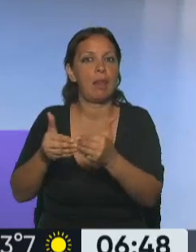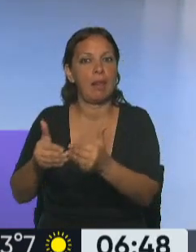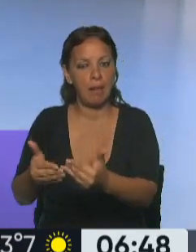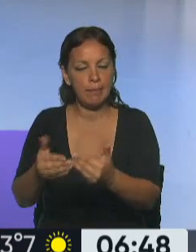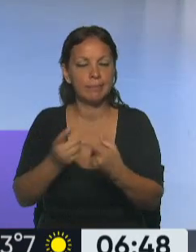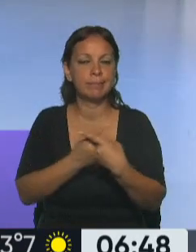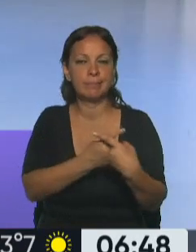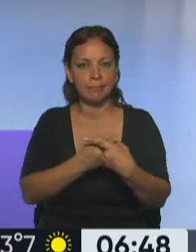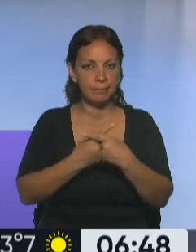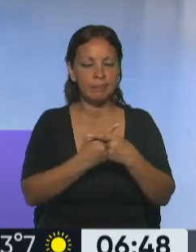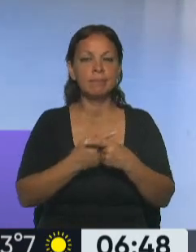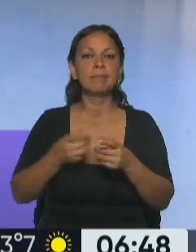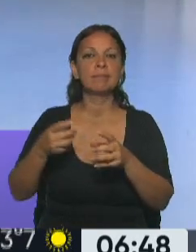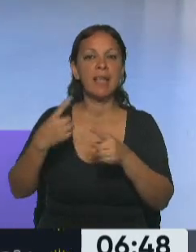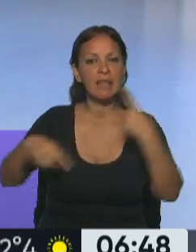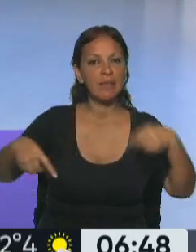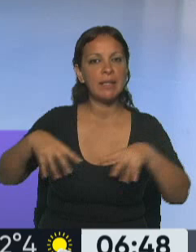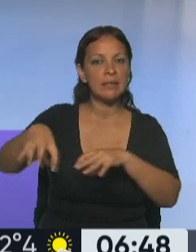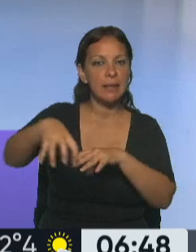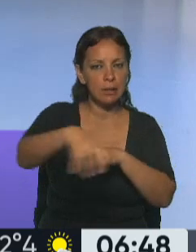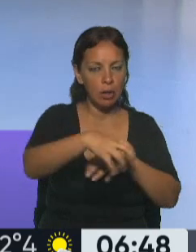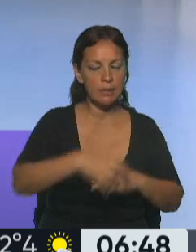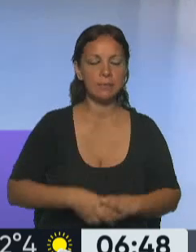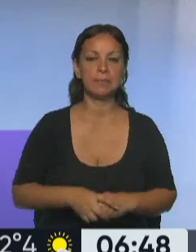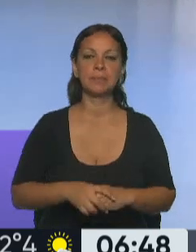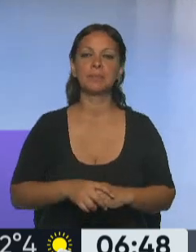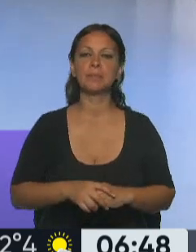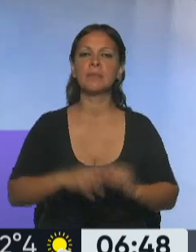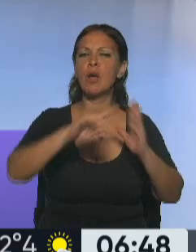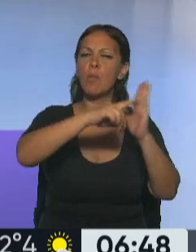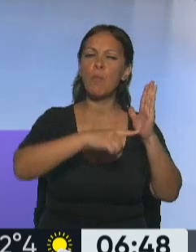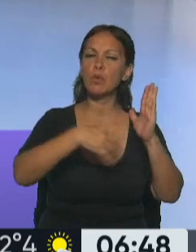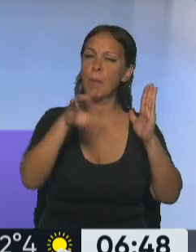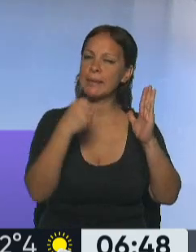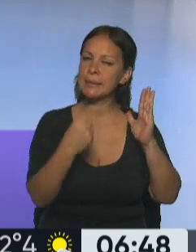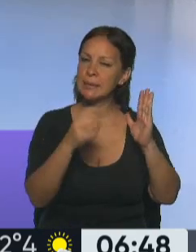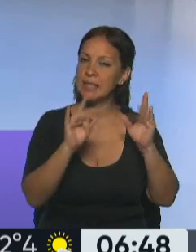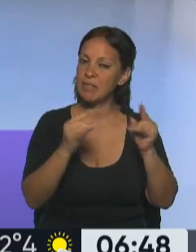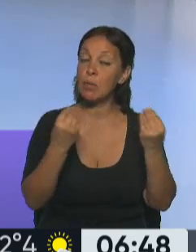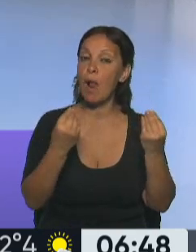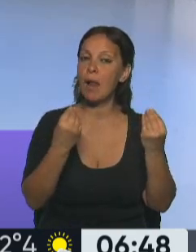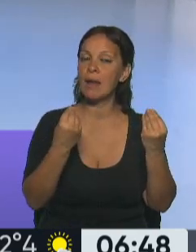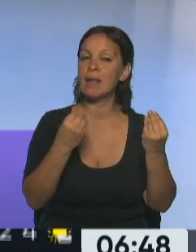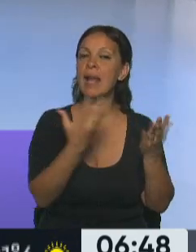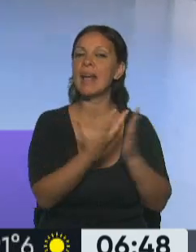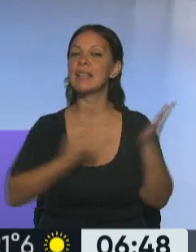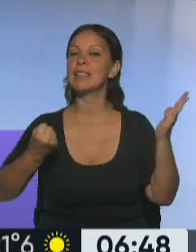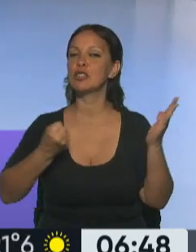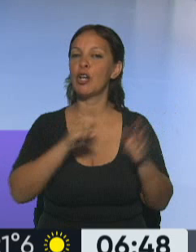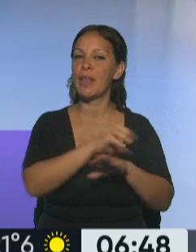entre el gobierno y los sectores dialoguistas de la oposición. ¿Cuáles son esos puntos? Las retenciones, básicamente porque no han sido